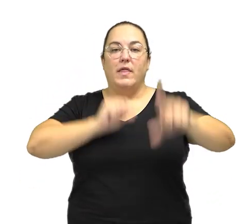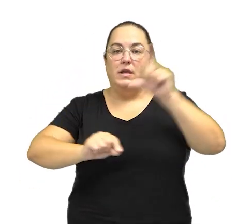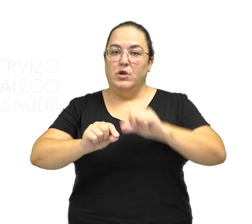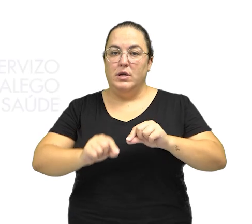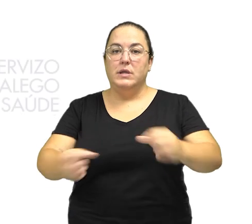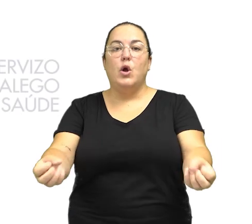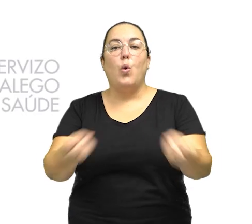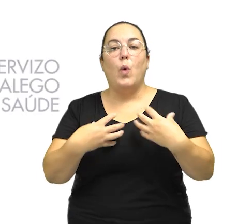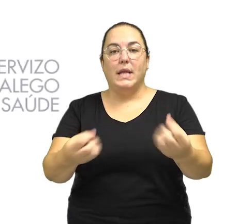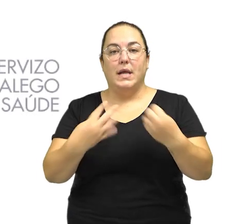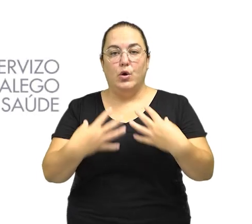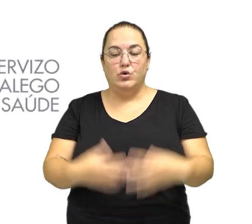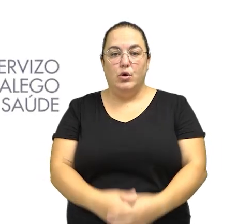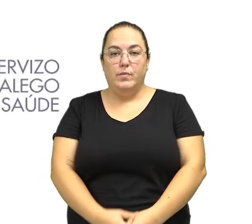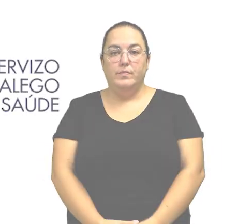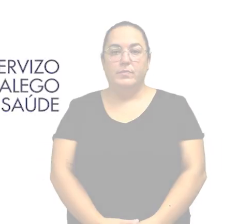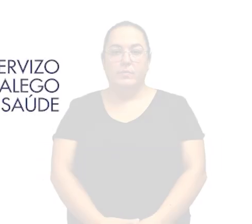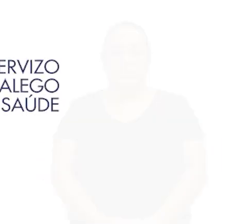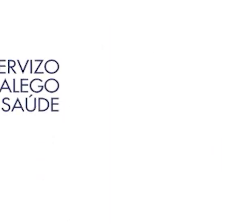Contánolo.